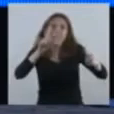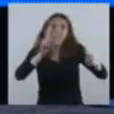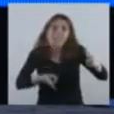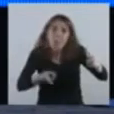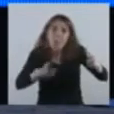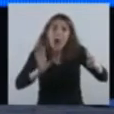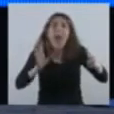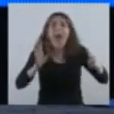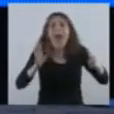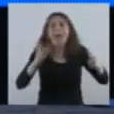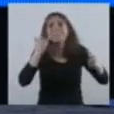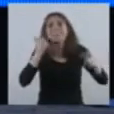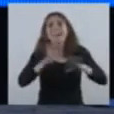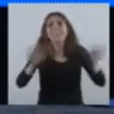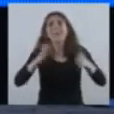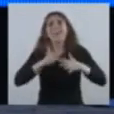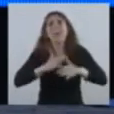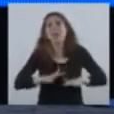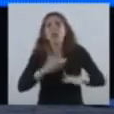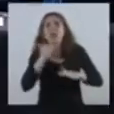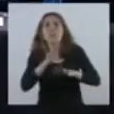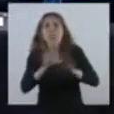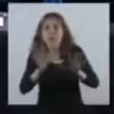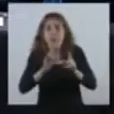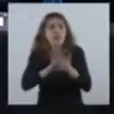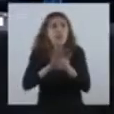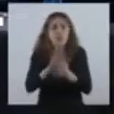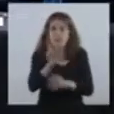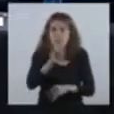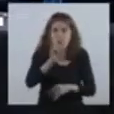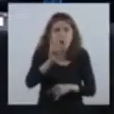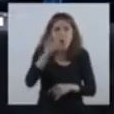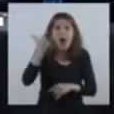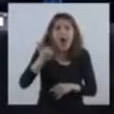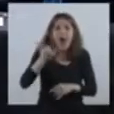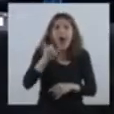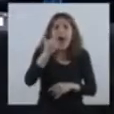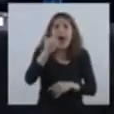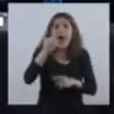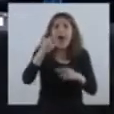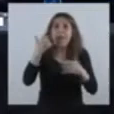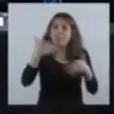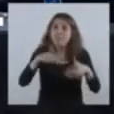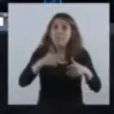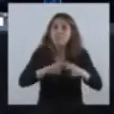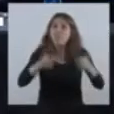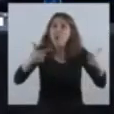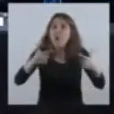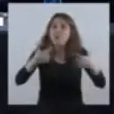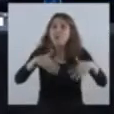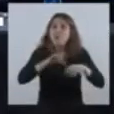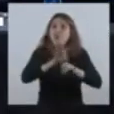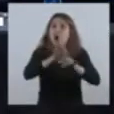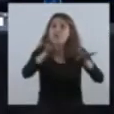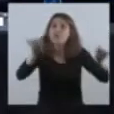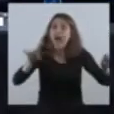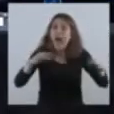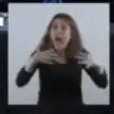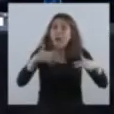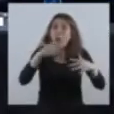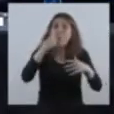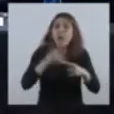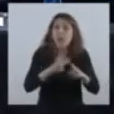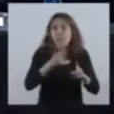de decir que podemos quedarnos tranquilos, porque hay un número de contagios importantes. Si uno los